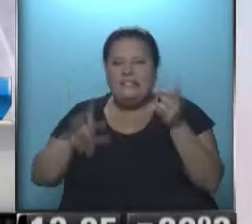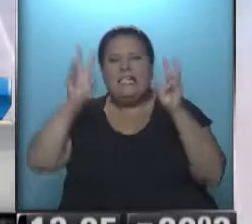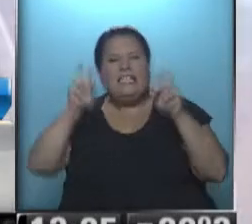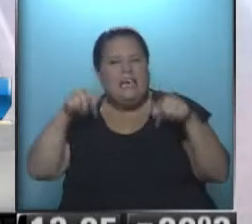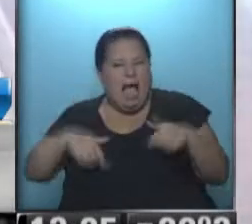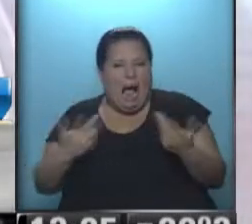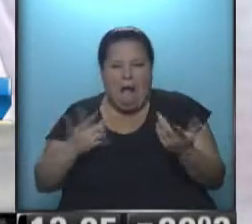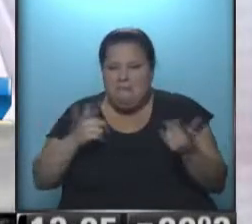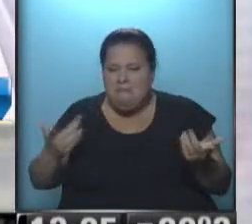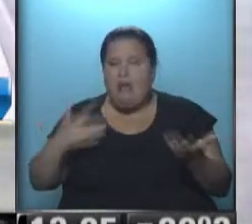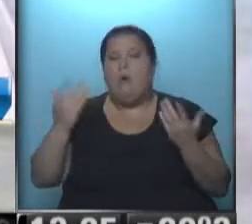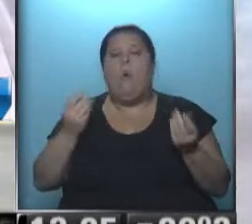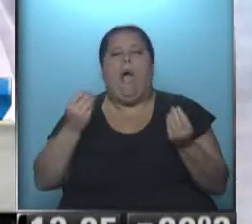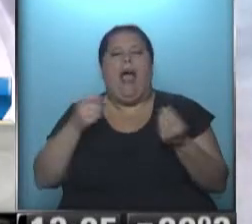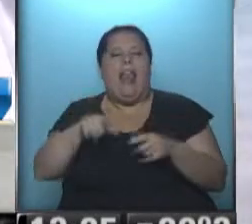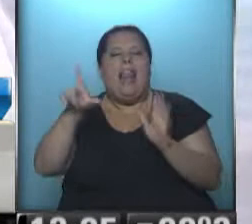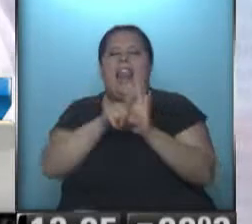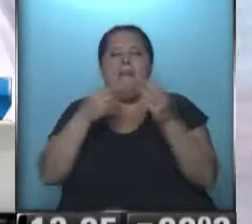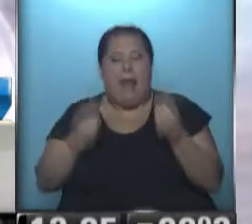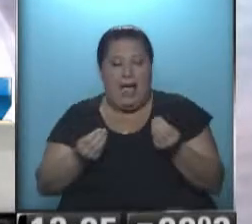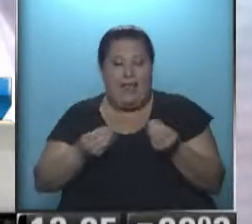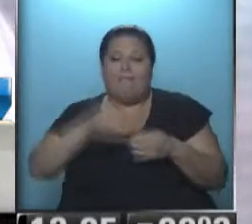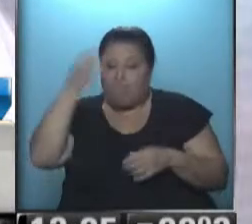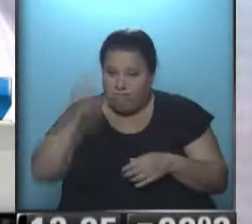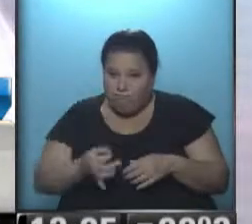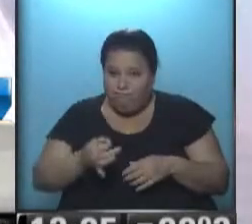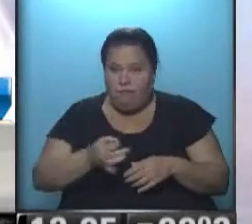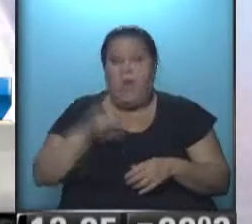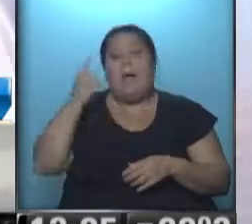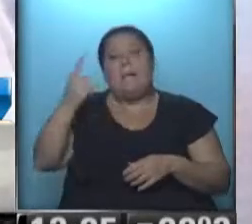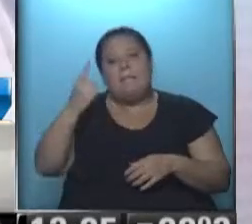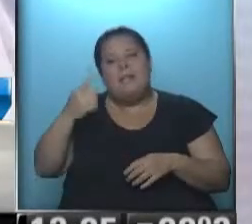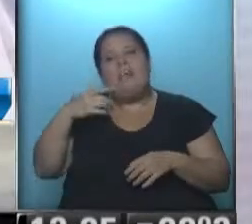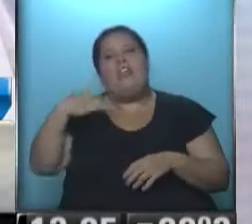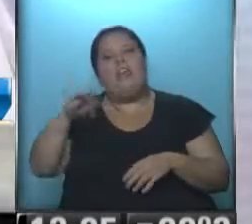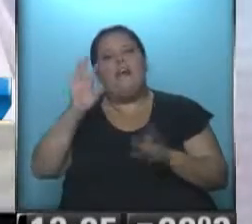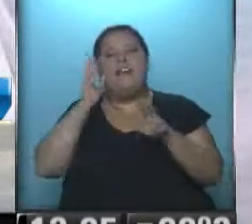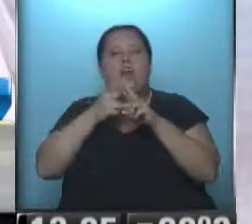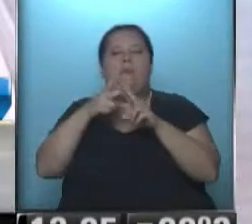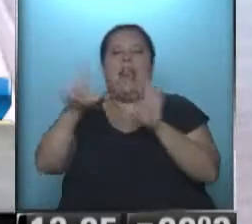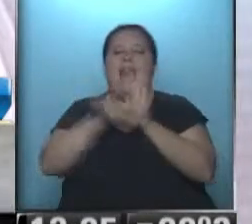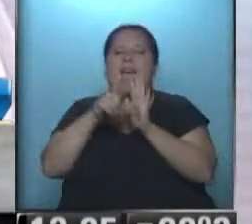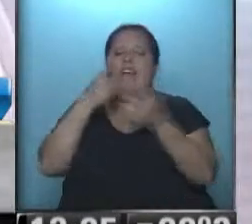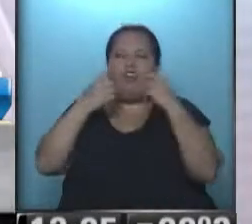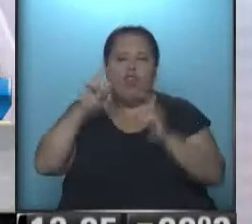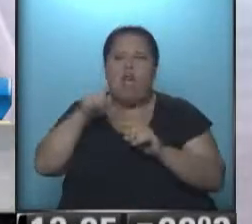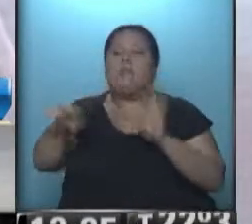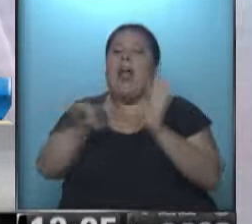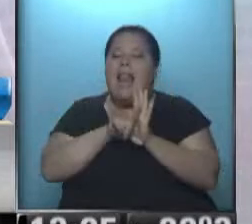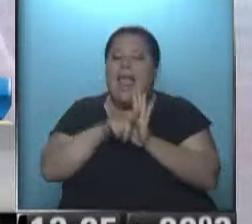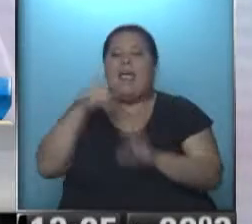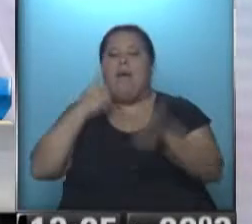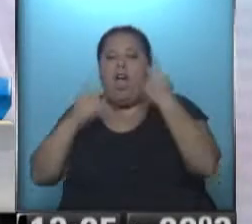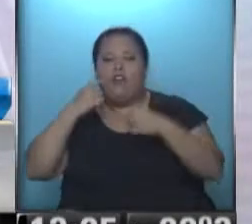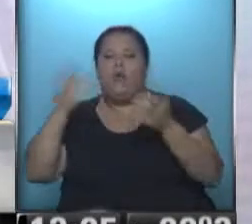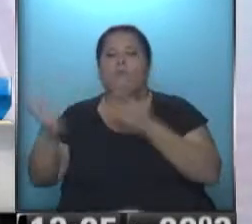hoy en día son anacrónicas. Pero ¿cuál es el sentido de esta ley? Que efectivamente, primero deberíamos dejar de llamarla ley de abastecimiento porque es una ley que regula las